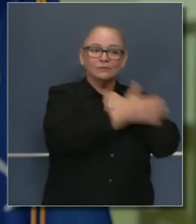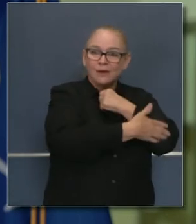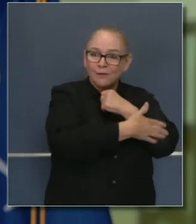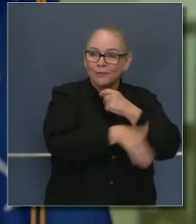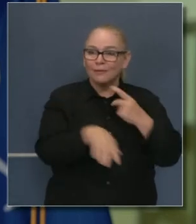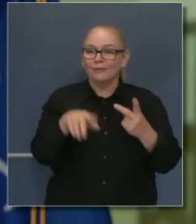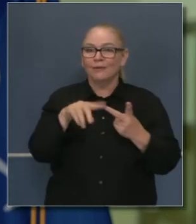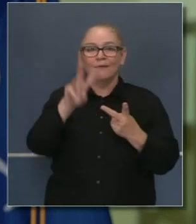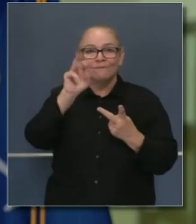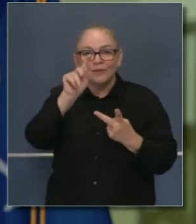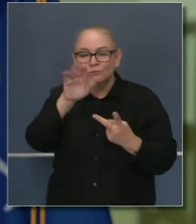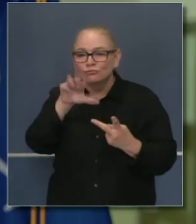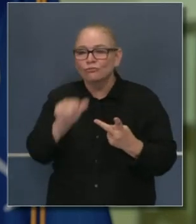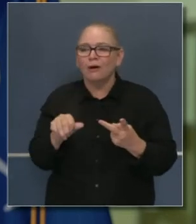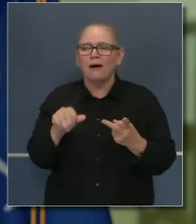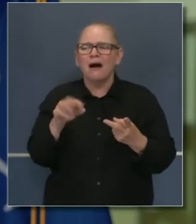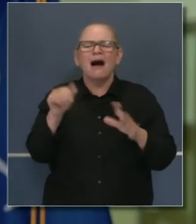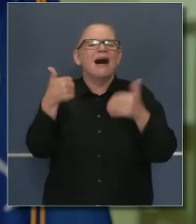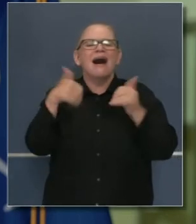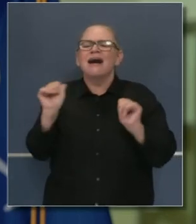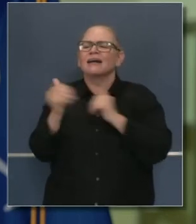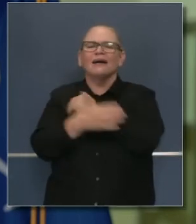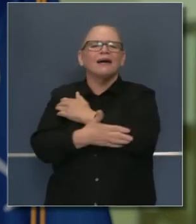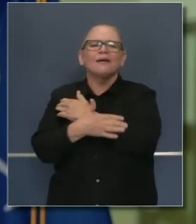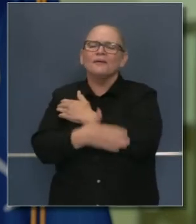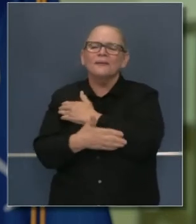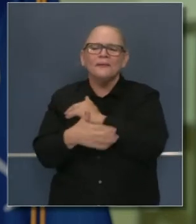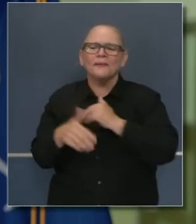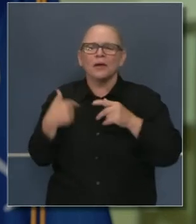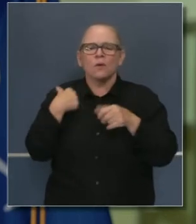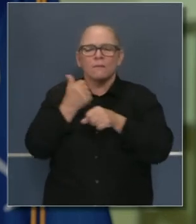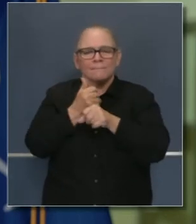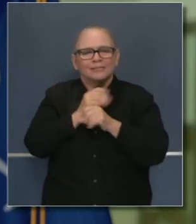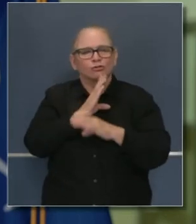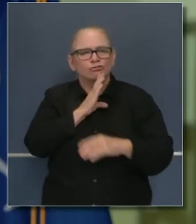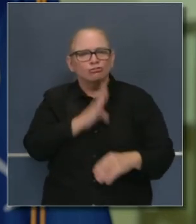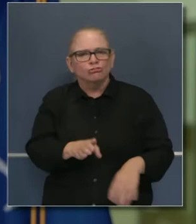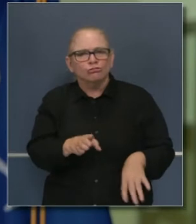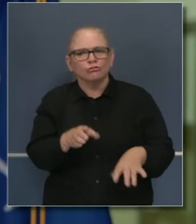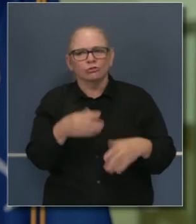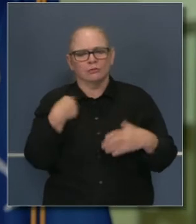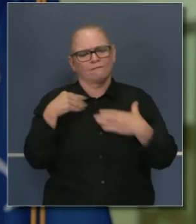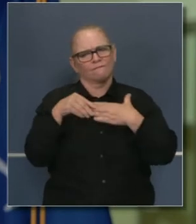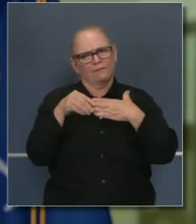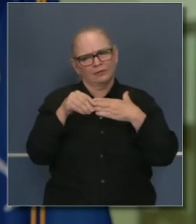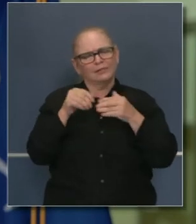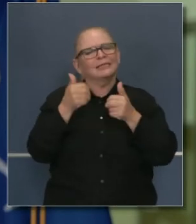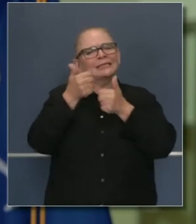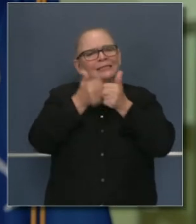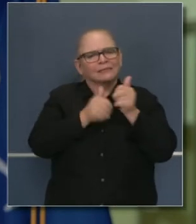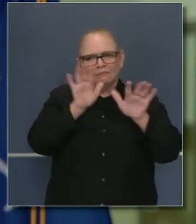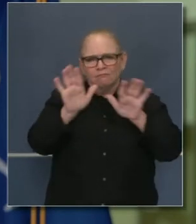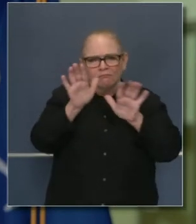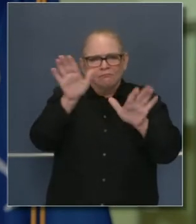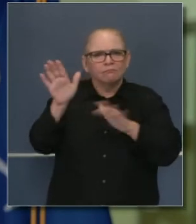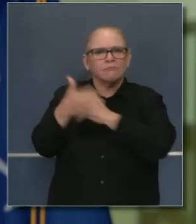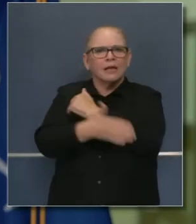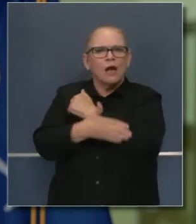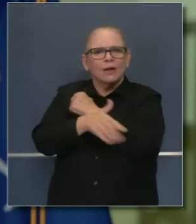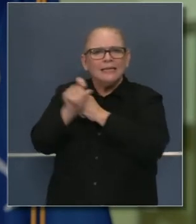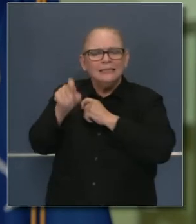Los Ángeles, San Diego, cualquier condado en el estado, y queremos asegurarnos de que seamos flexibles para sus necesidades también.